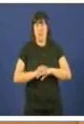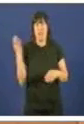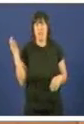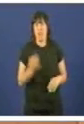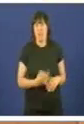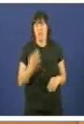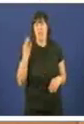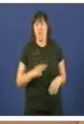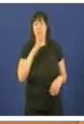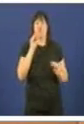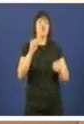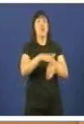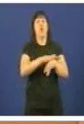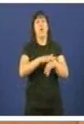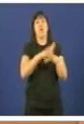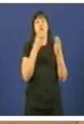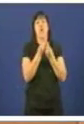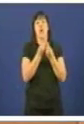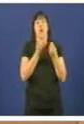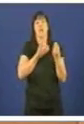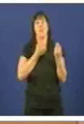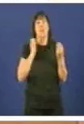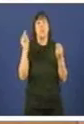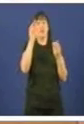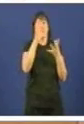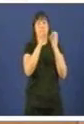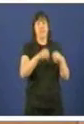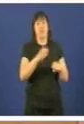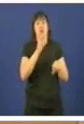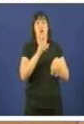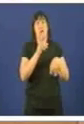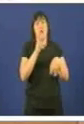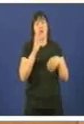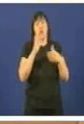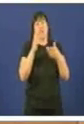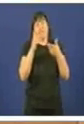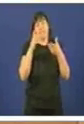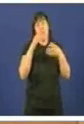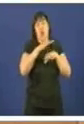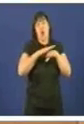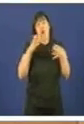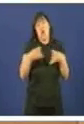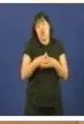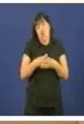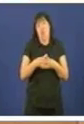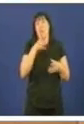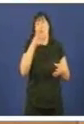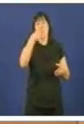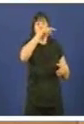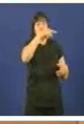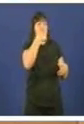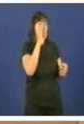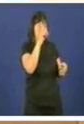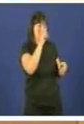polo seu goberno cos concellos que conforman o consorcio. Supoño, señoría, que por reclamar o que vostedes mesmos firmaron